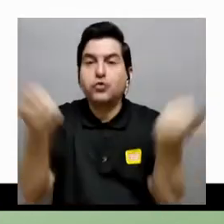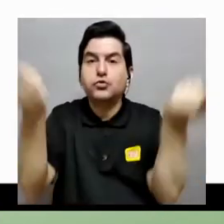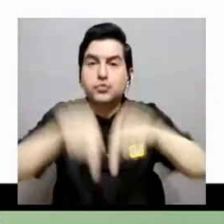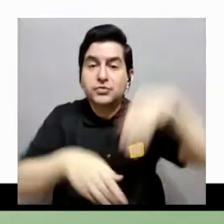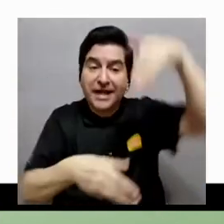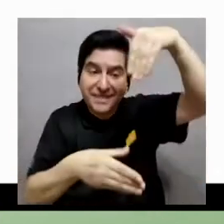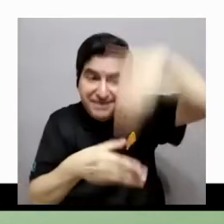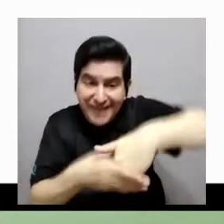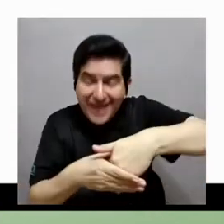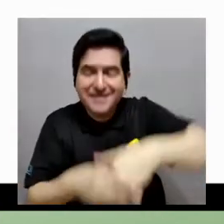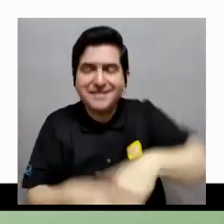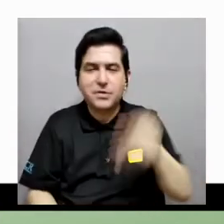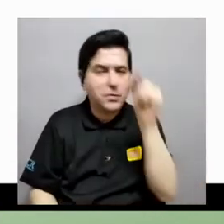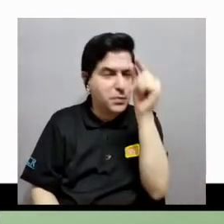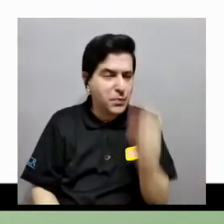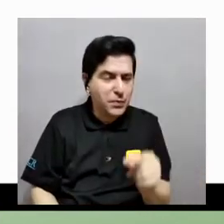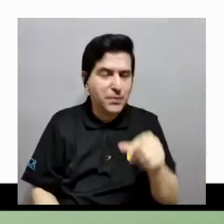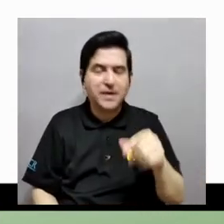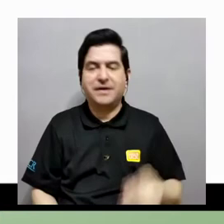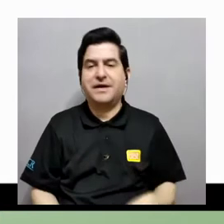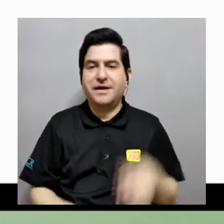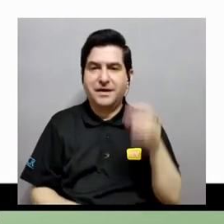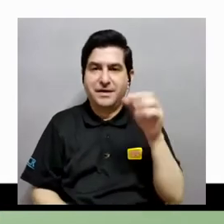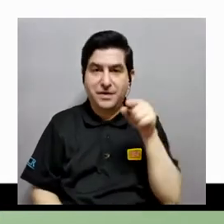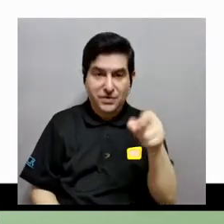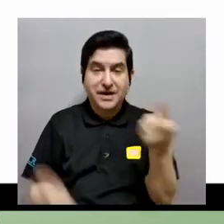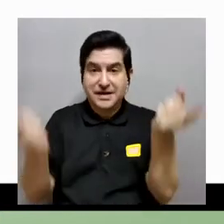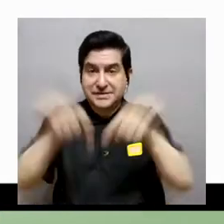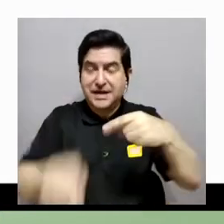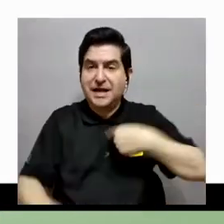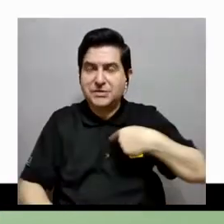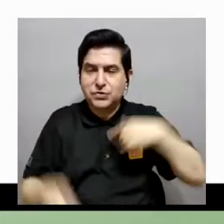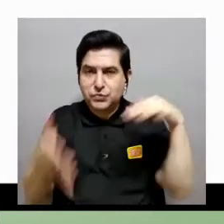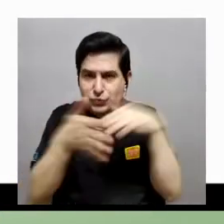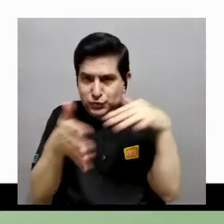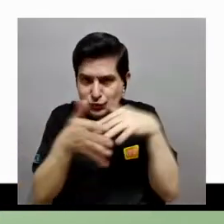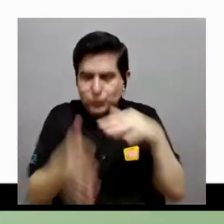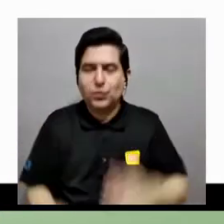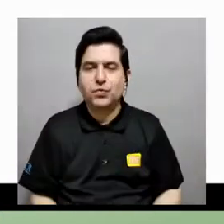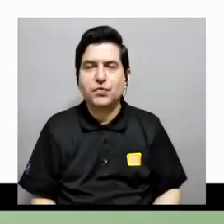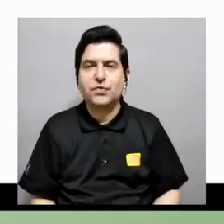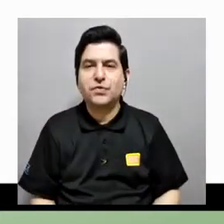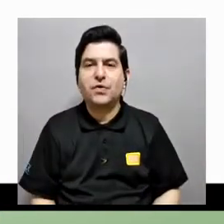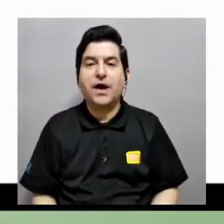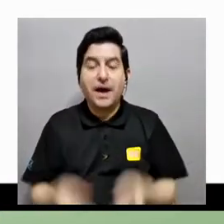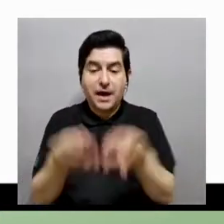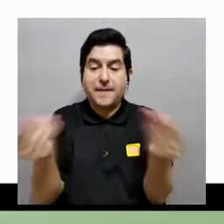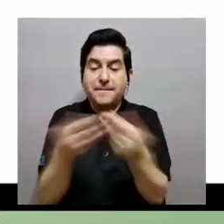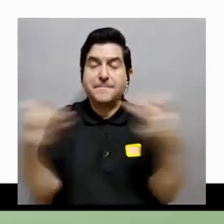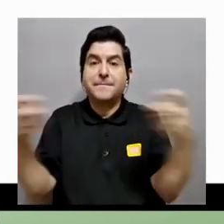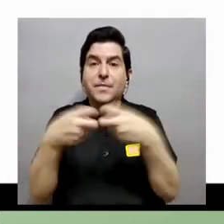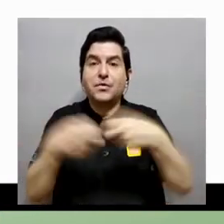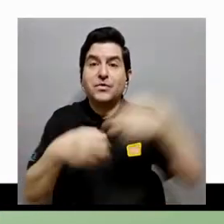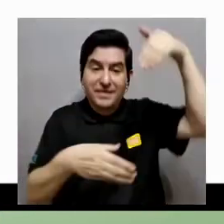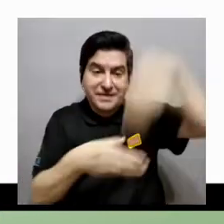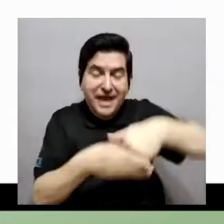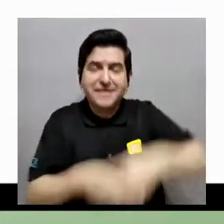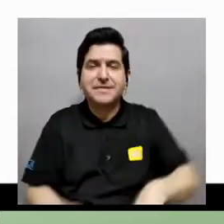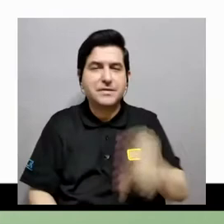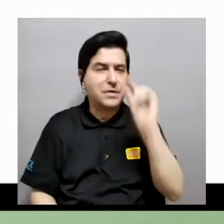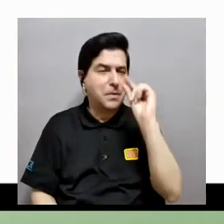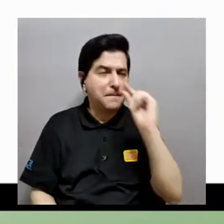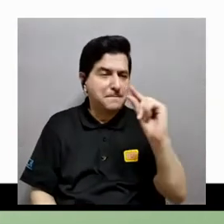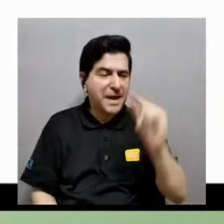que suceden dentro de un microorganismo. Entonces, yo estudio los generadores eléctricos que están dentro de los